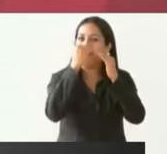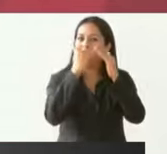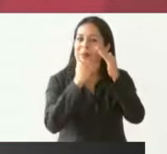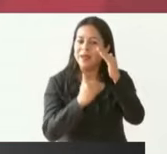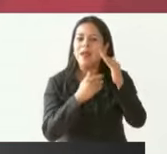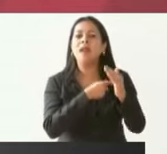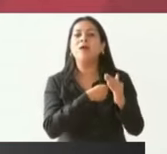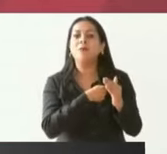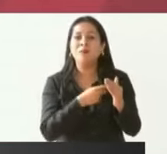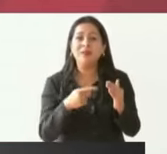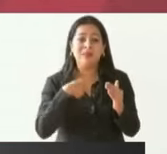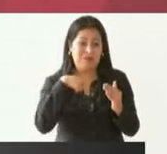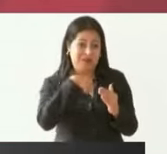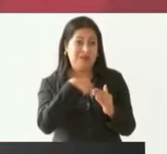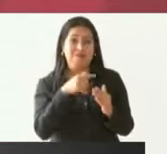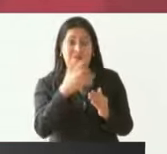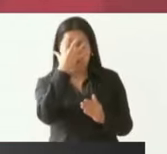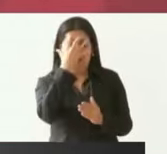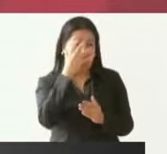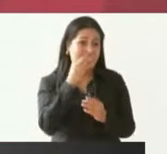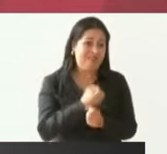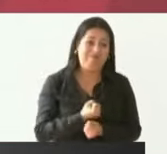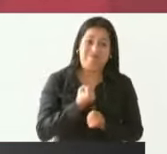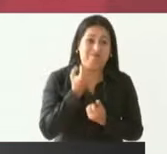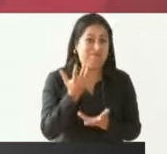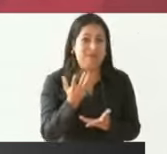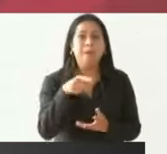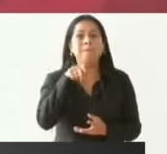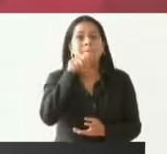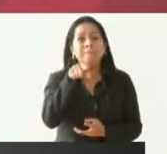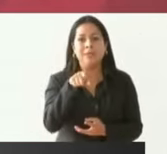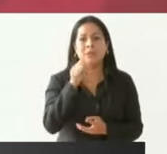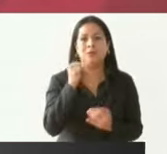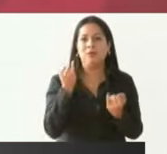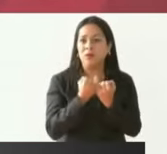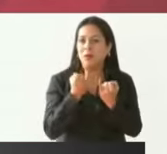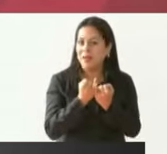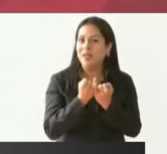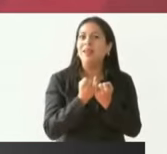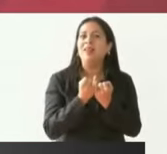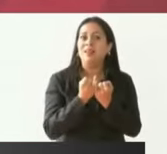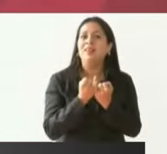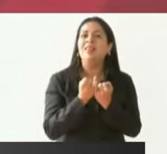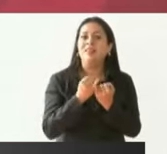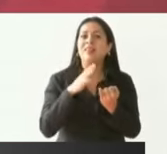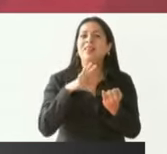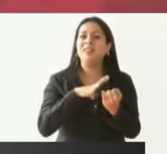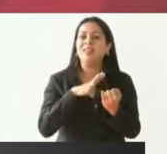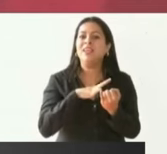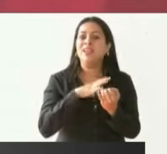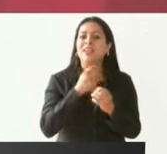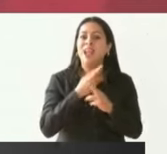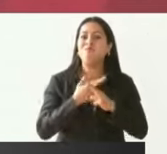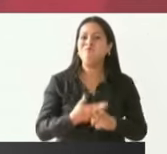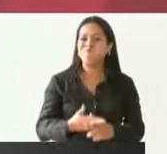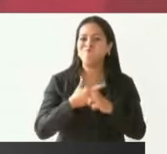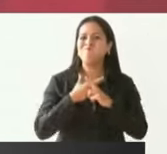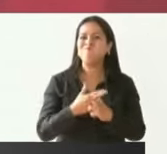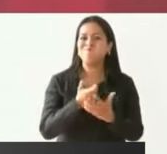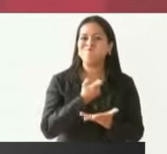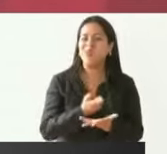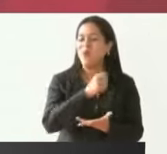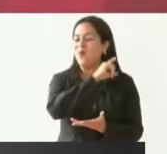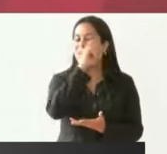pobreza, me daría hasta pena decirlo, pero también están obteniendo utilidades, ganancias como nunca